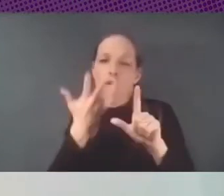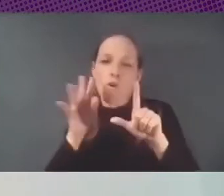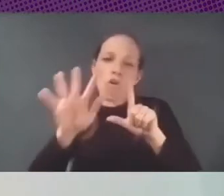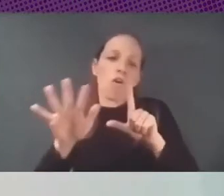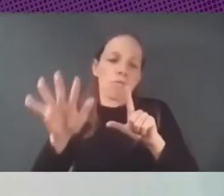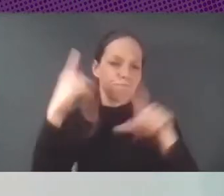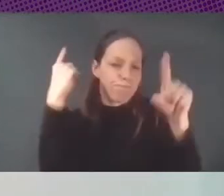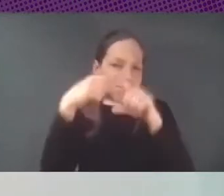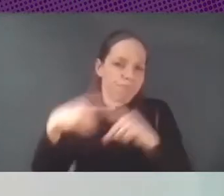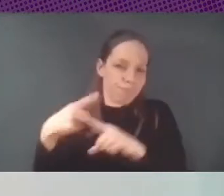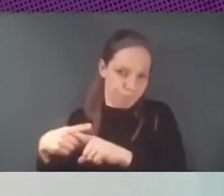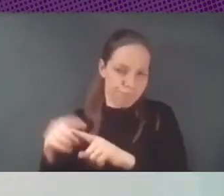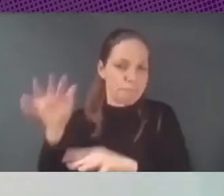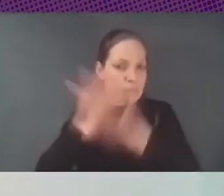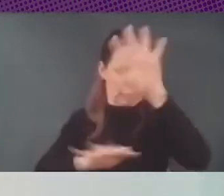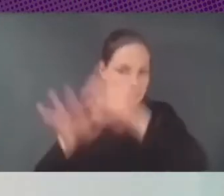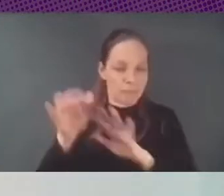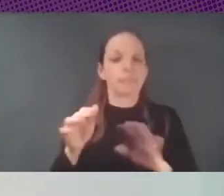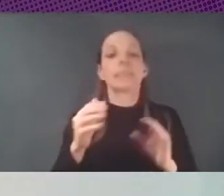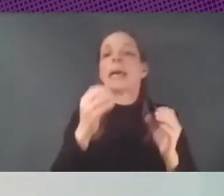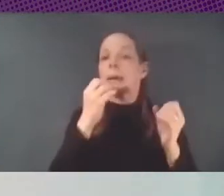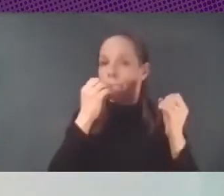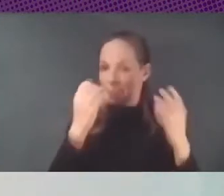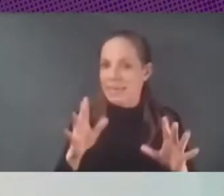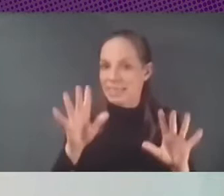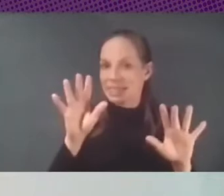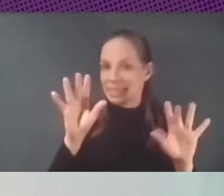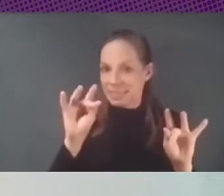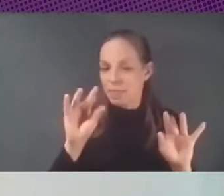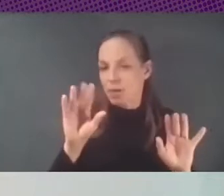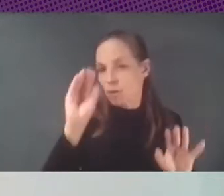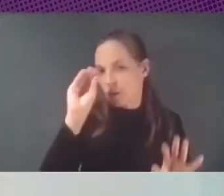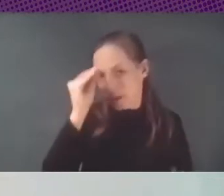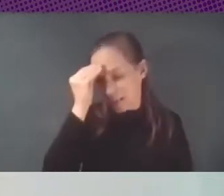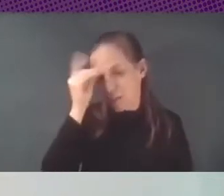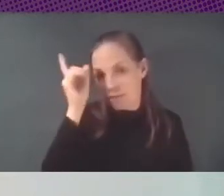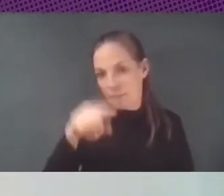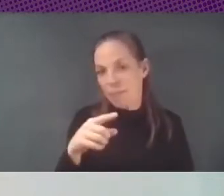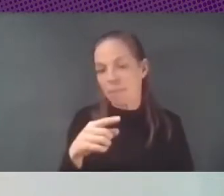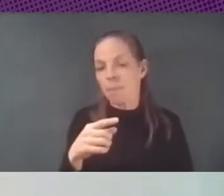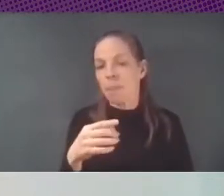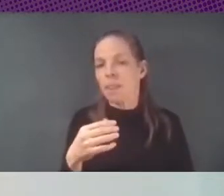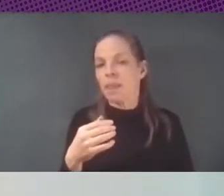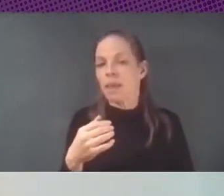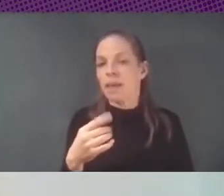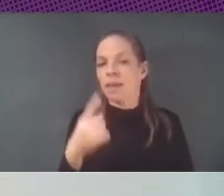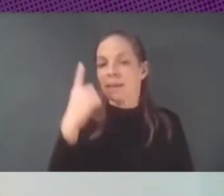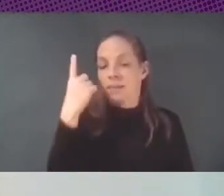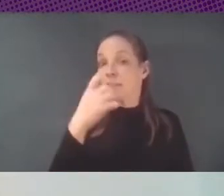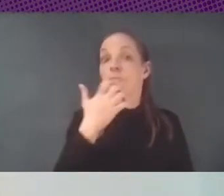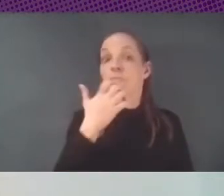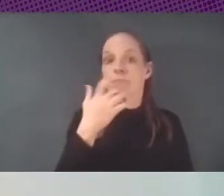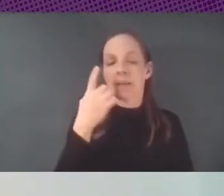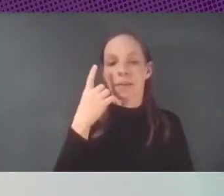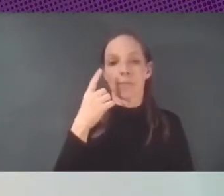entonces bueno yo creo que está bien pero que creo también hay una falta de no sé como se hace la aplicación radar COVID por 300.000